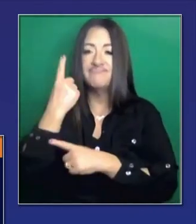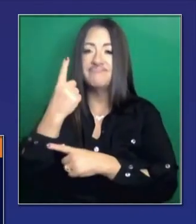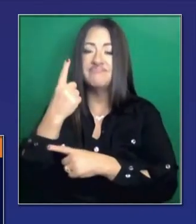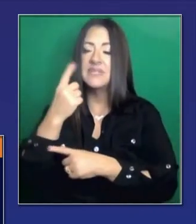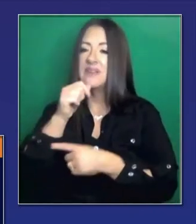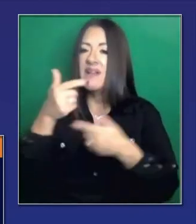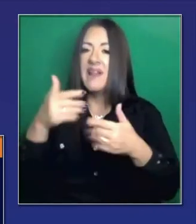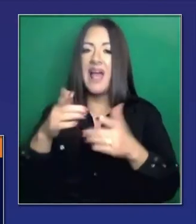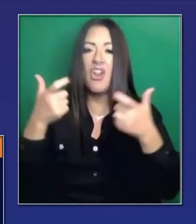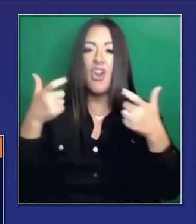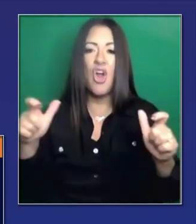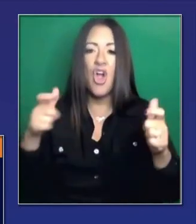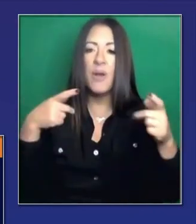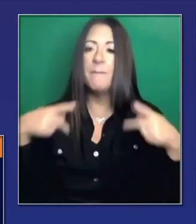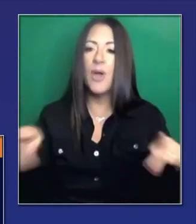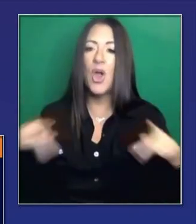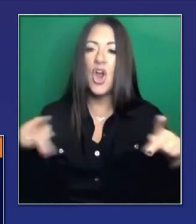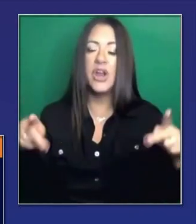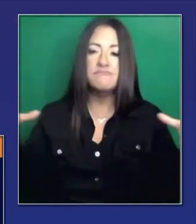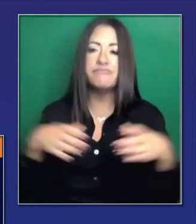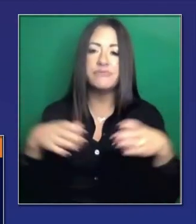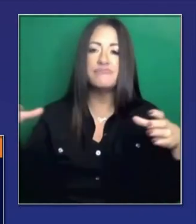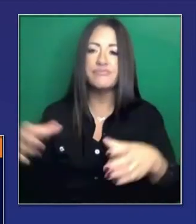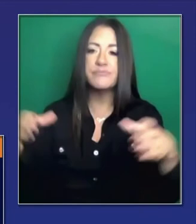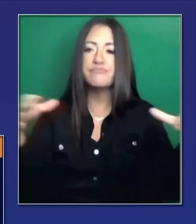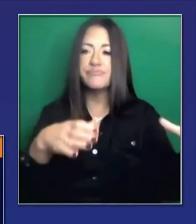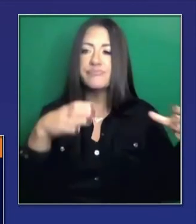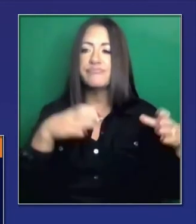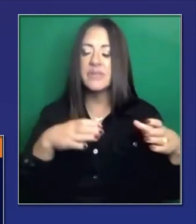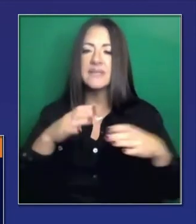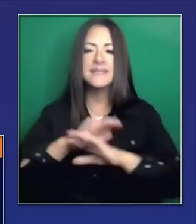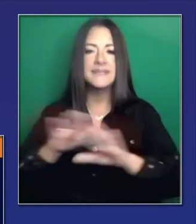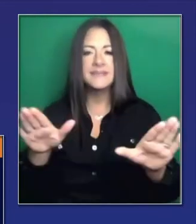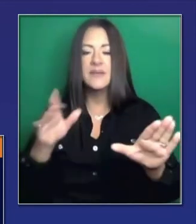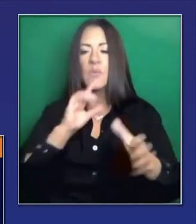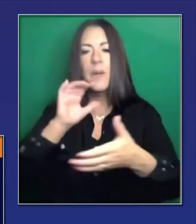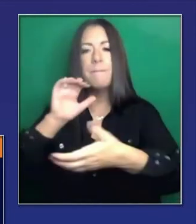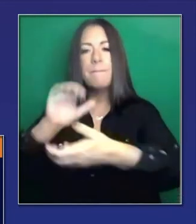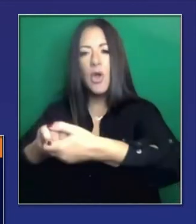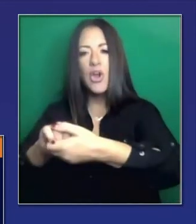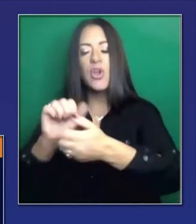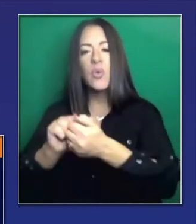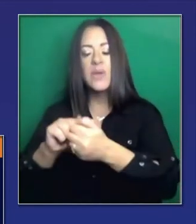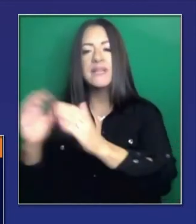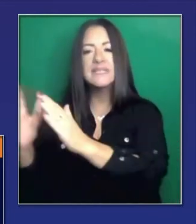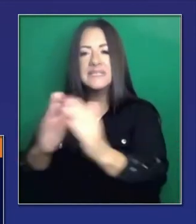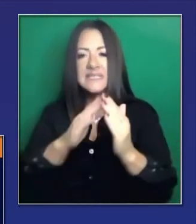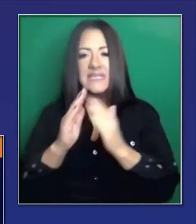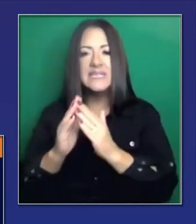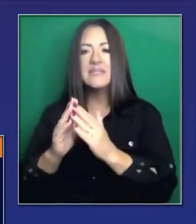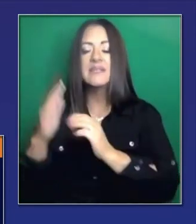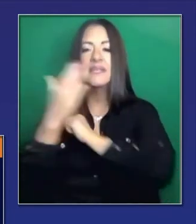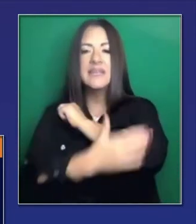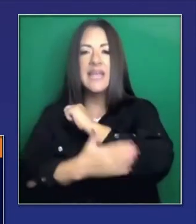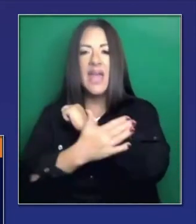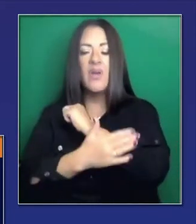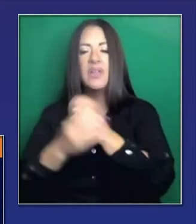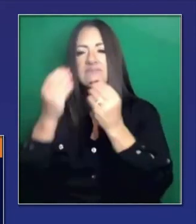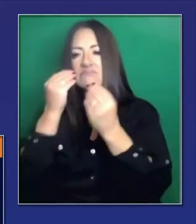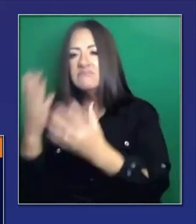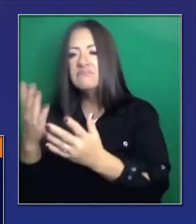información de la propagación en fiestas. Estamos en sociedad con ciudades y condados en esfuerzos para